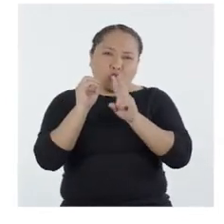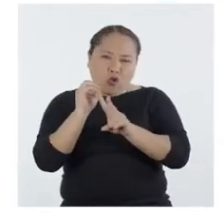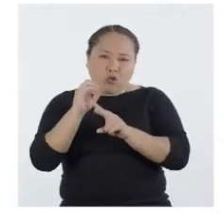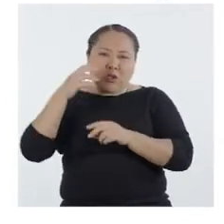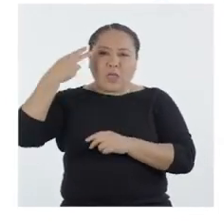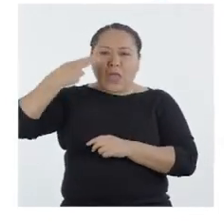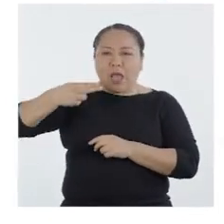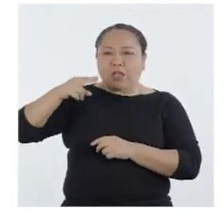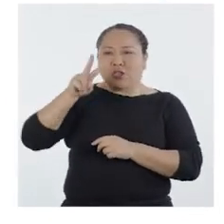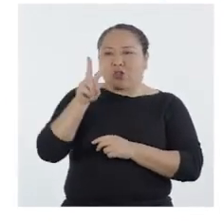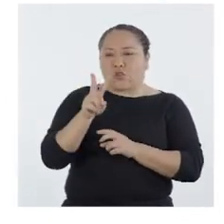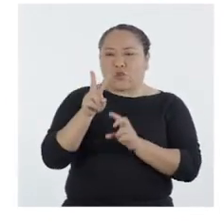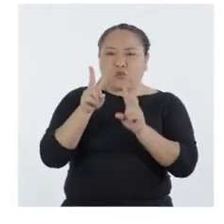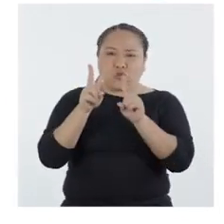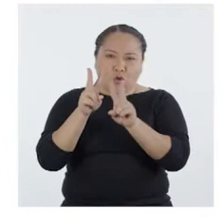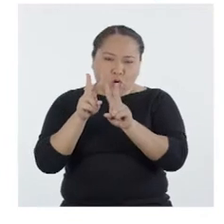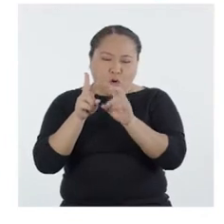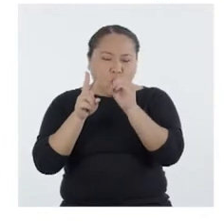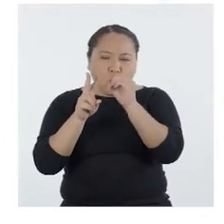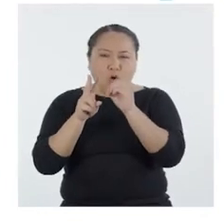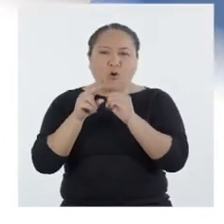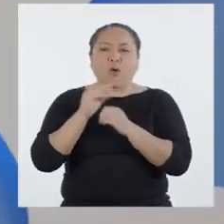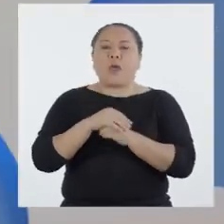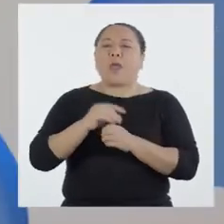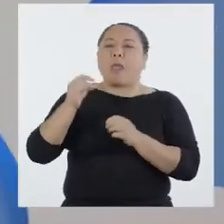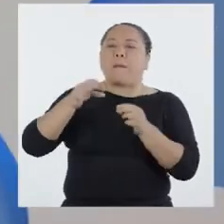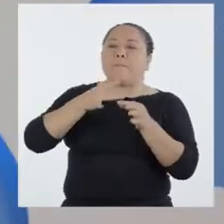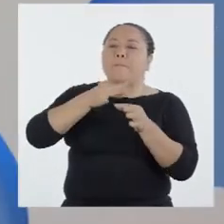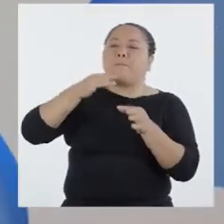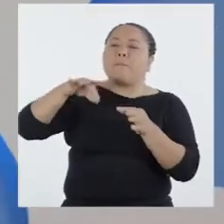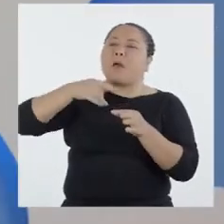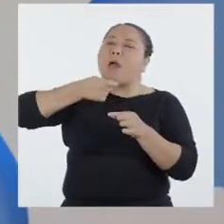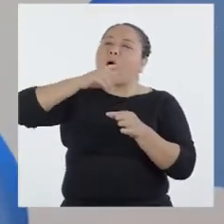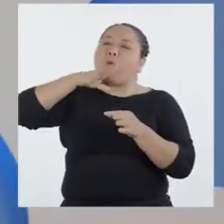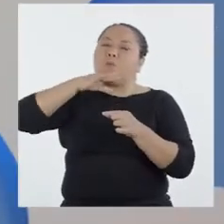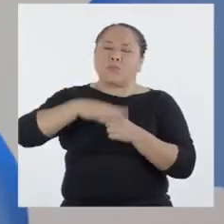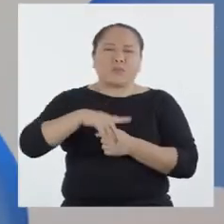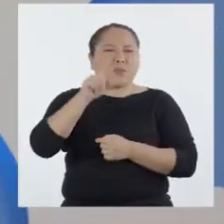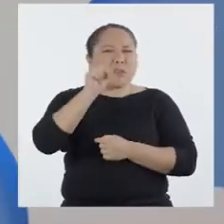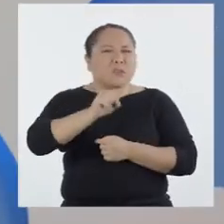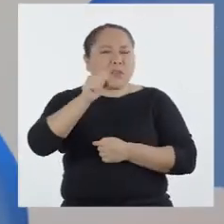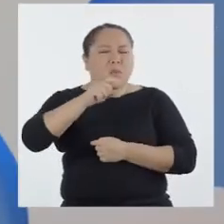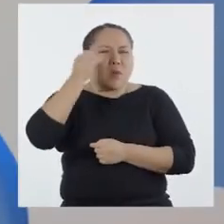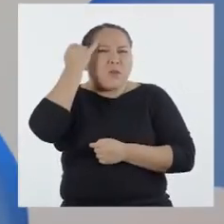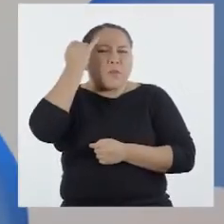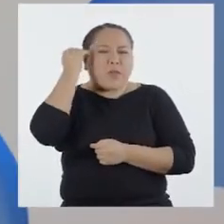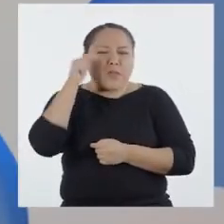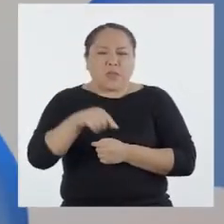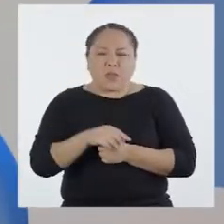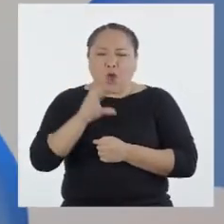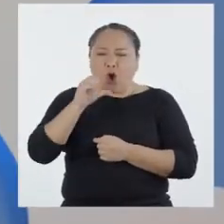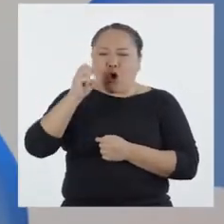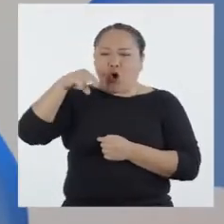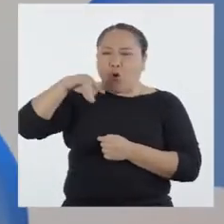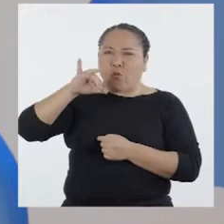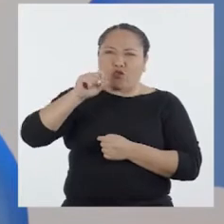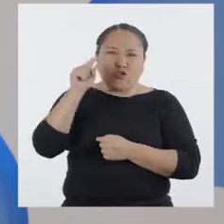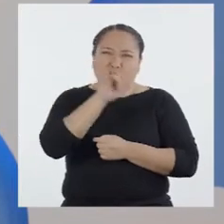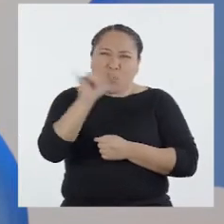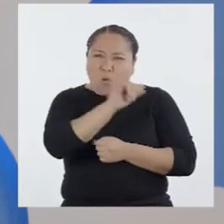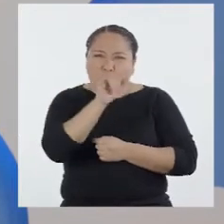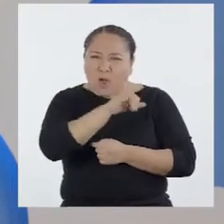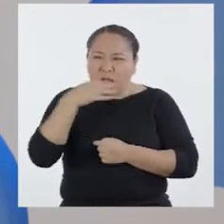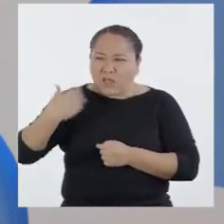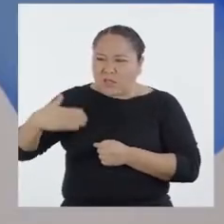H2O en vapor de agua. Bien, pero imagino que lo que produce la combustión no siempre es lo